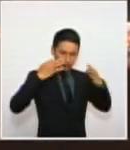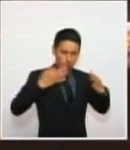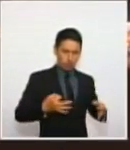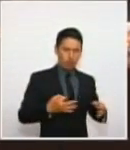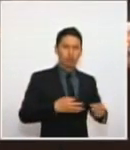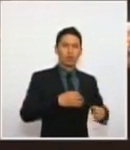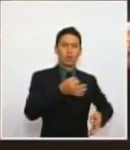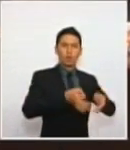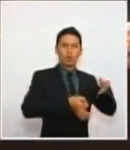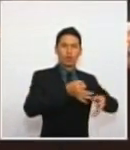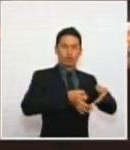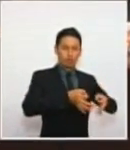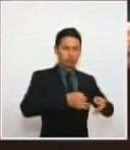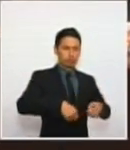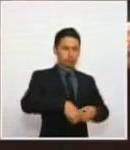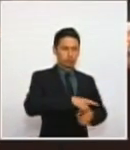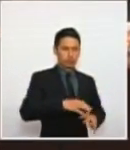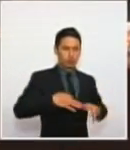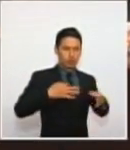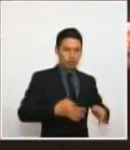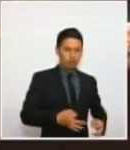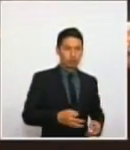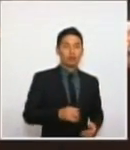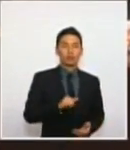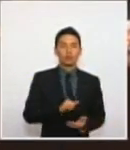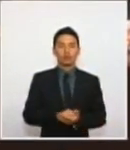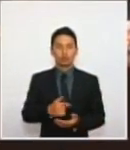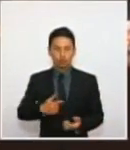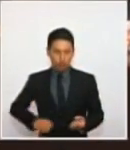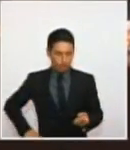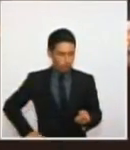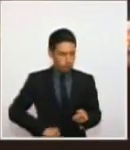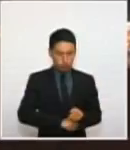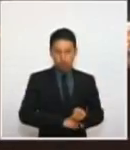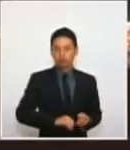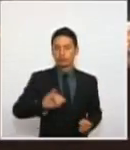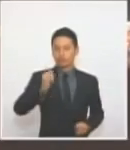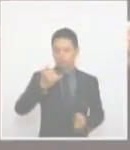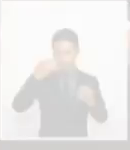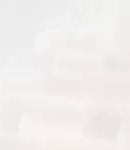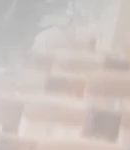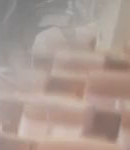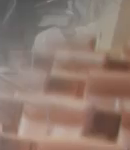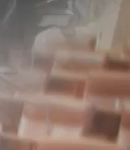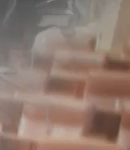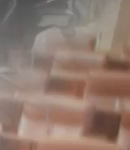tengo que decir que apoyo de manera contundente este proyecto.